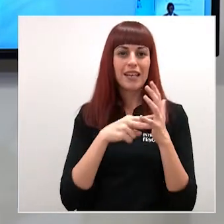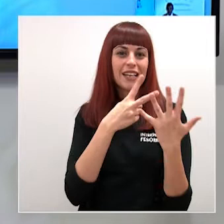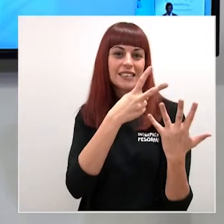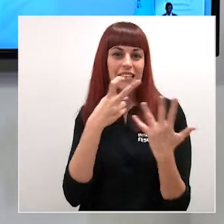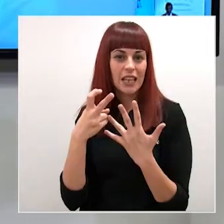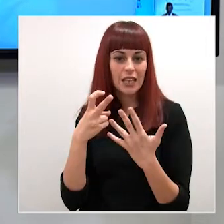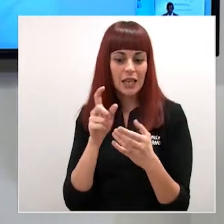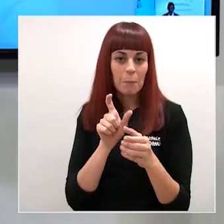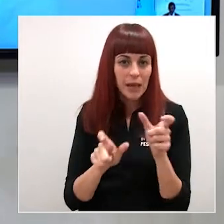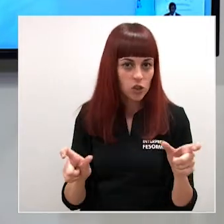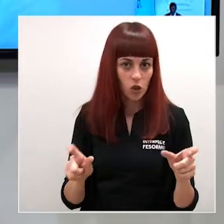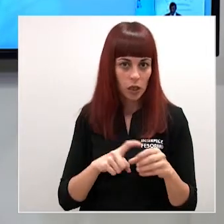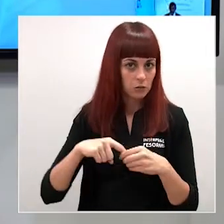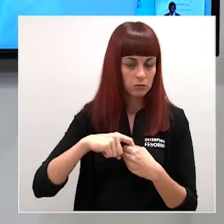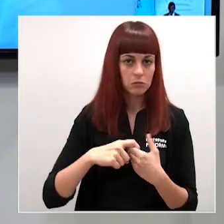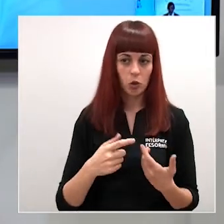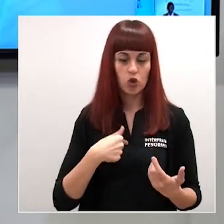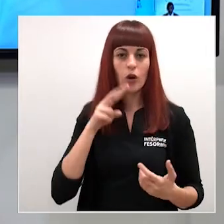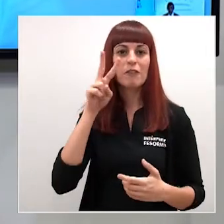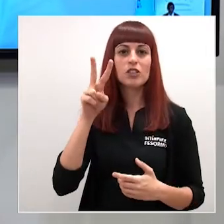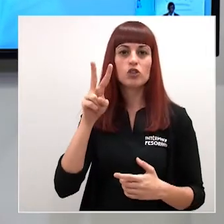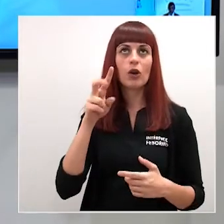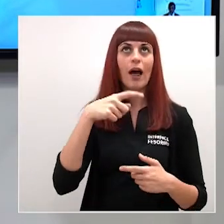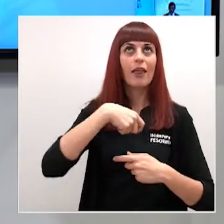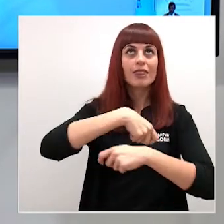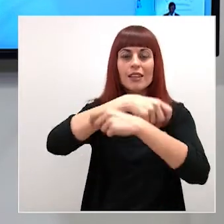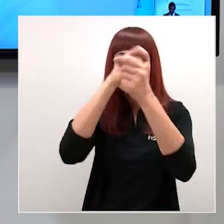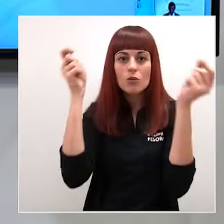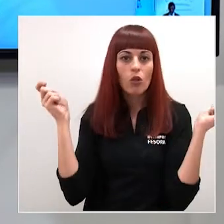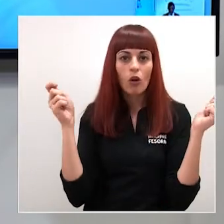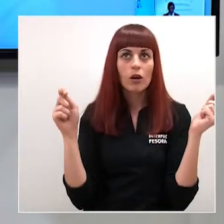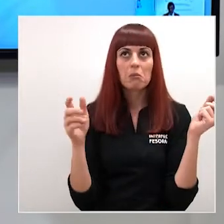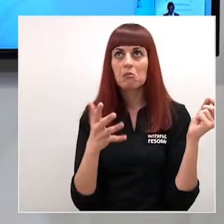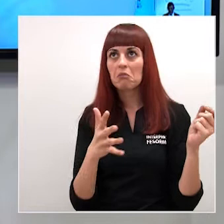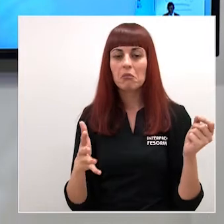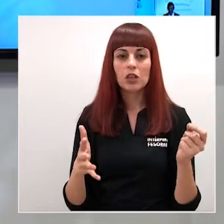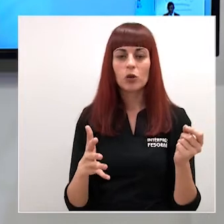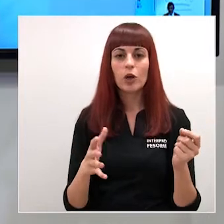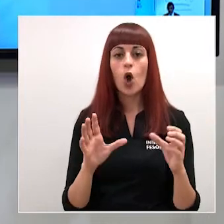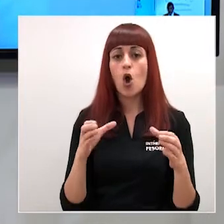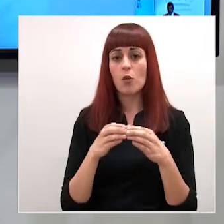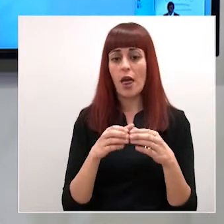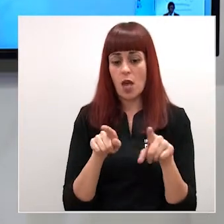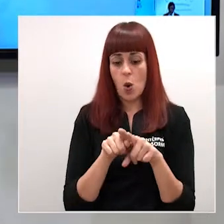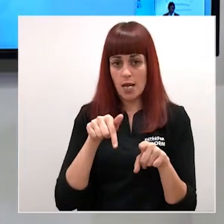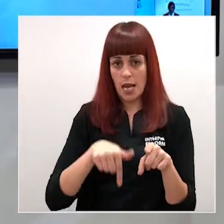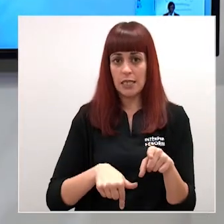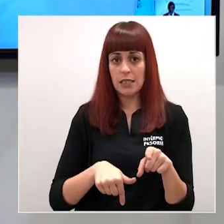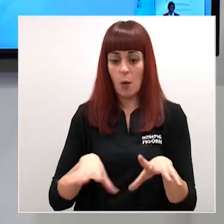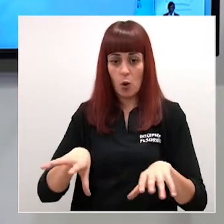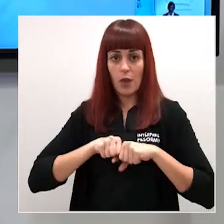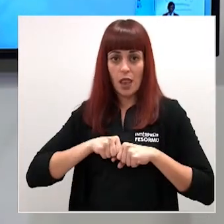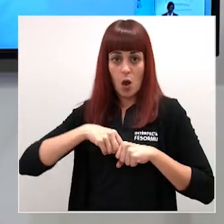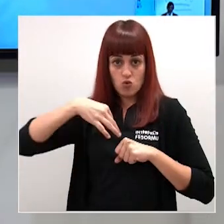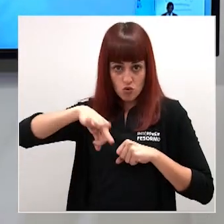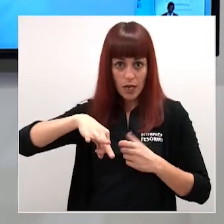hay vamos yo he visto la distribución que se ha hecho y está eso lógicamente comunidades como esta que tenemos una provincia única